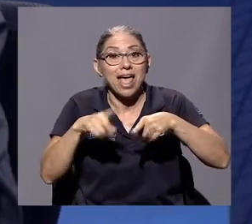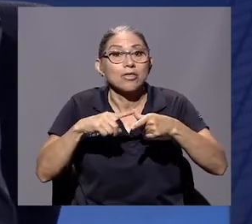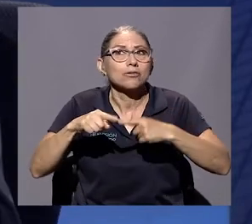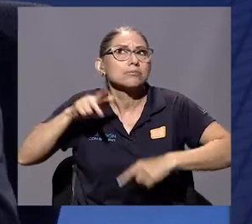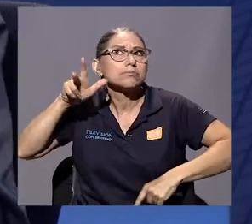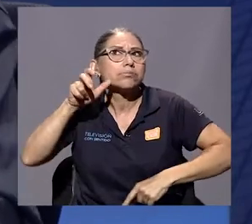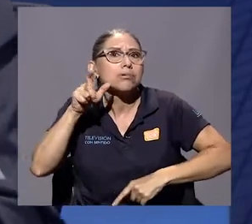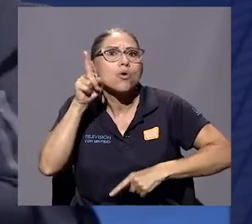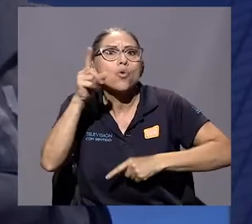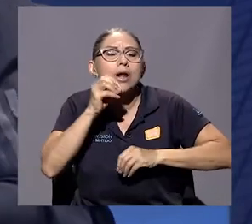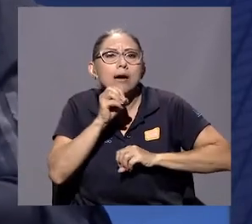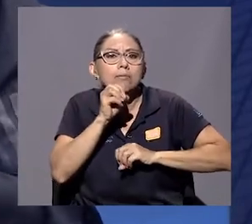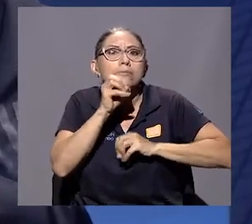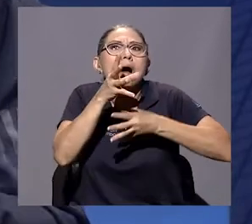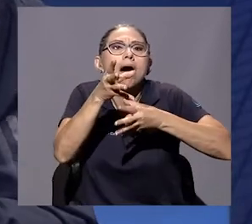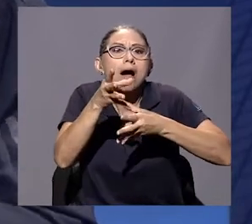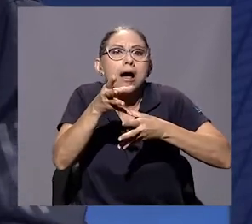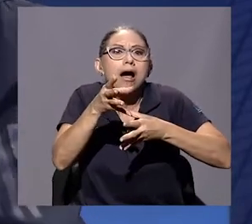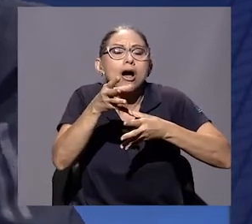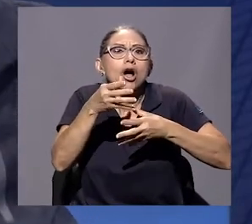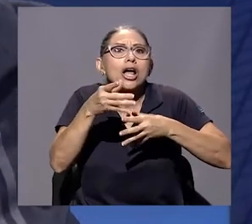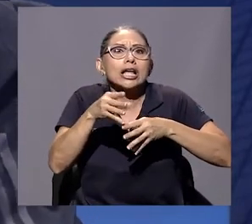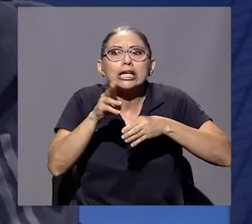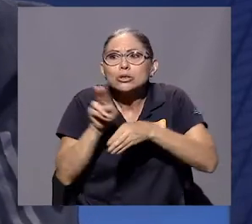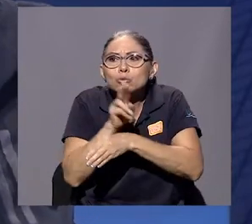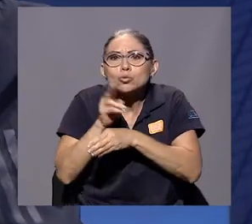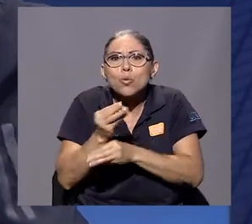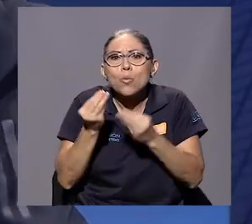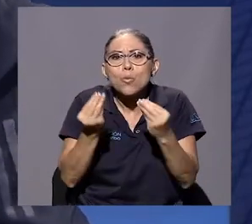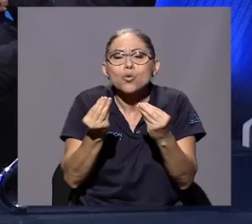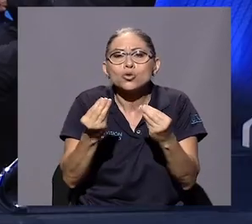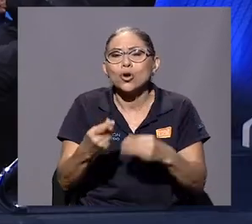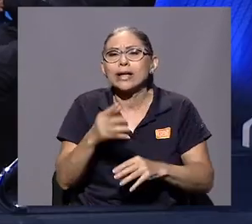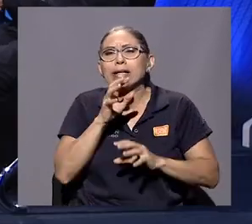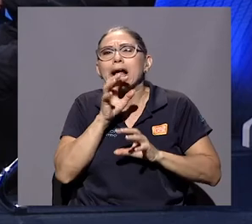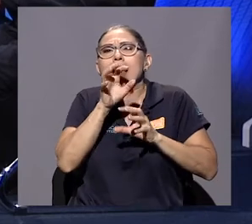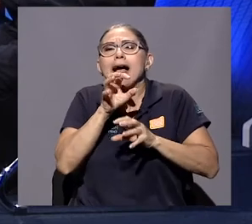aparece una que ganó mucha fuerza que decía